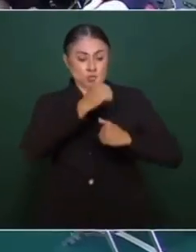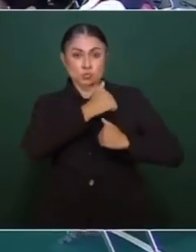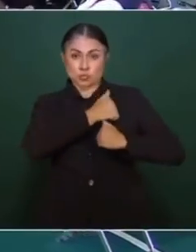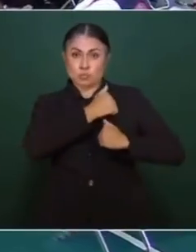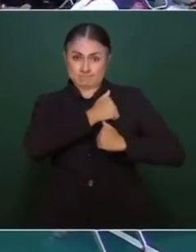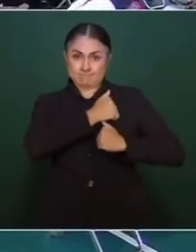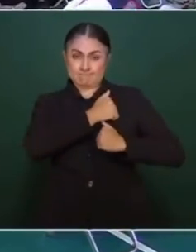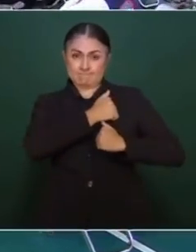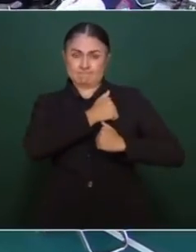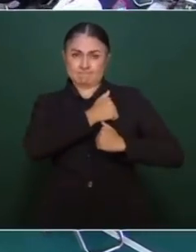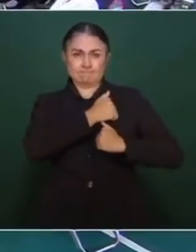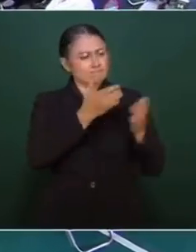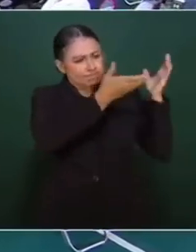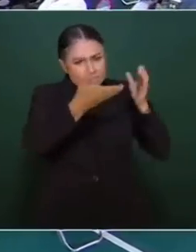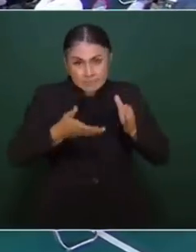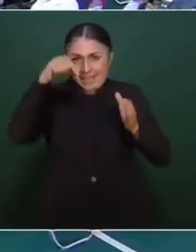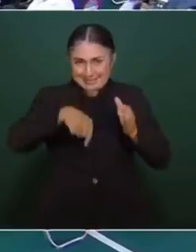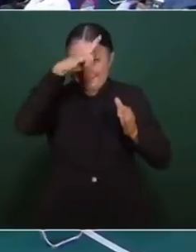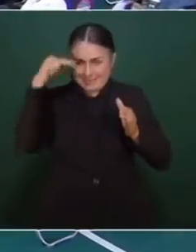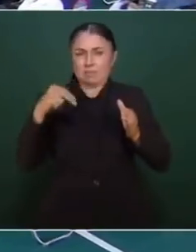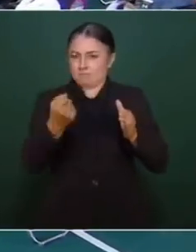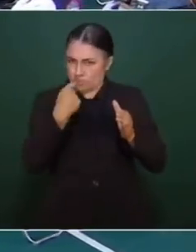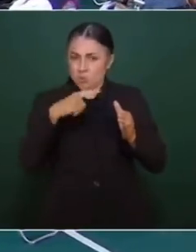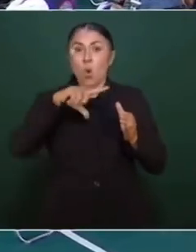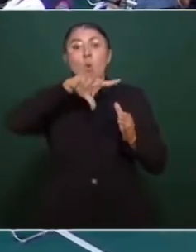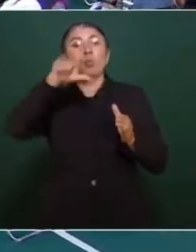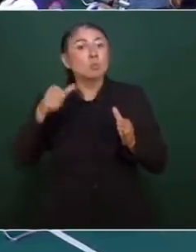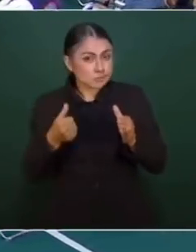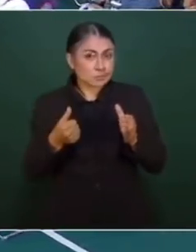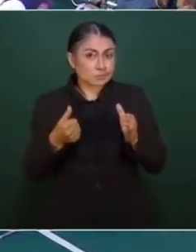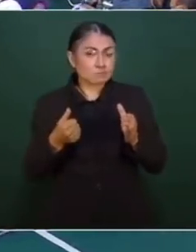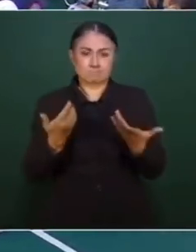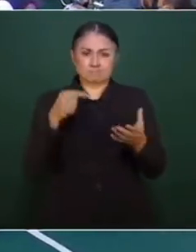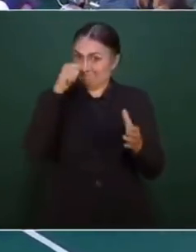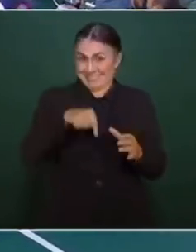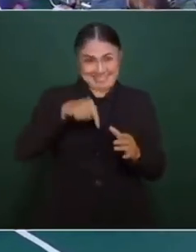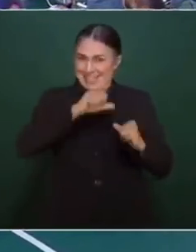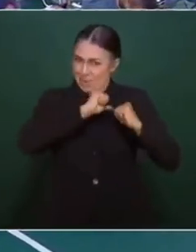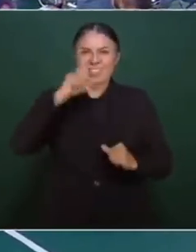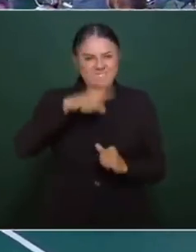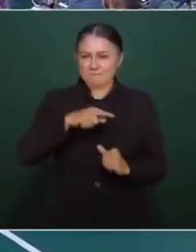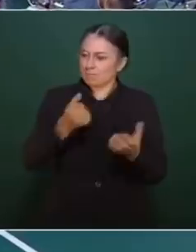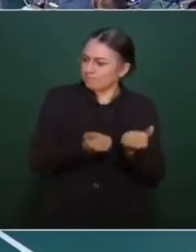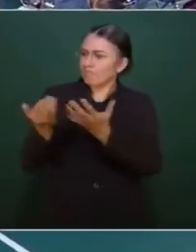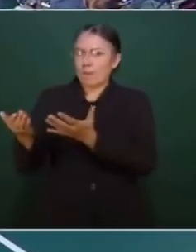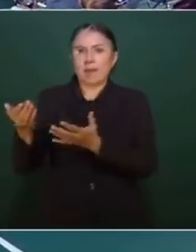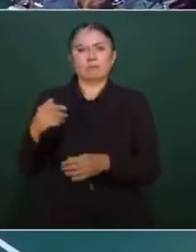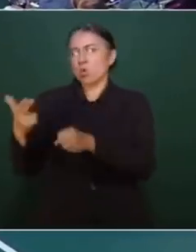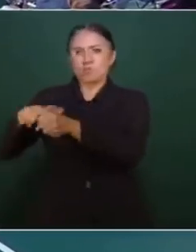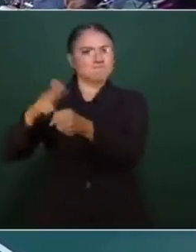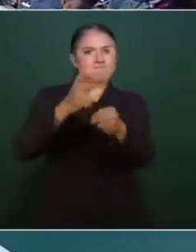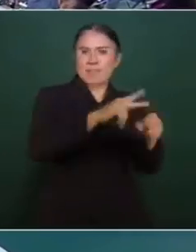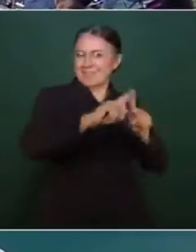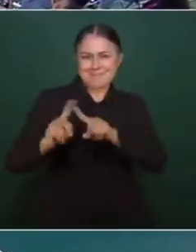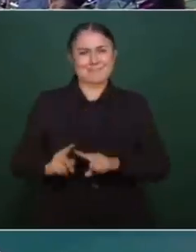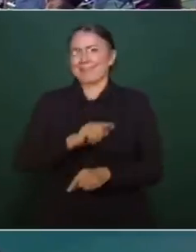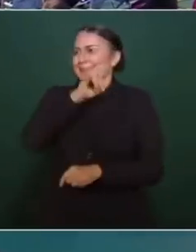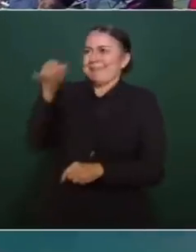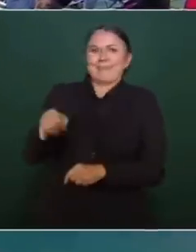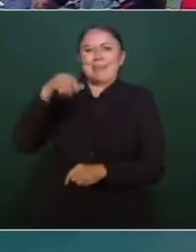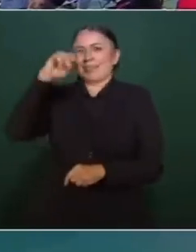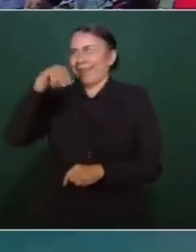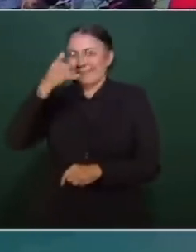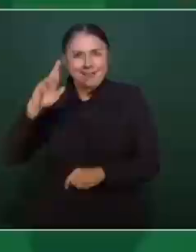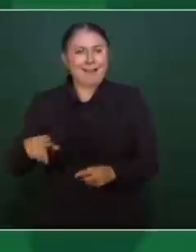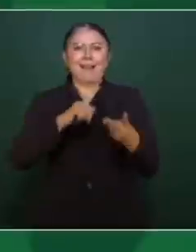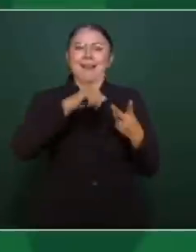Armadas traigan los medicamentos a Nayarit y los entreguen hasta los centros de salud. De Nayarit, de